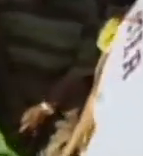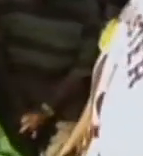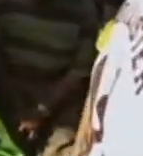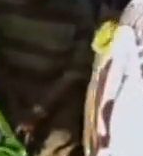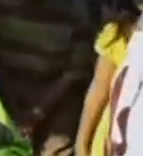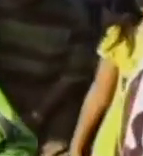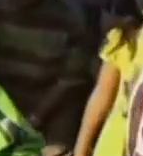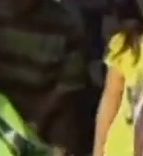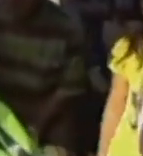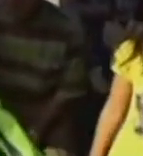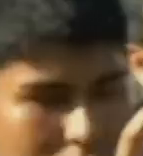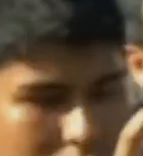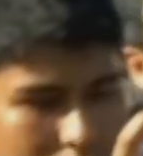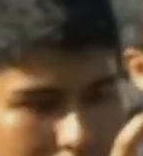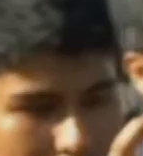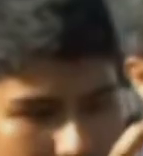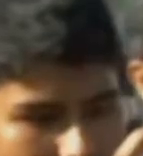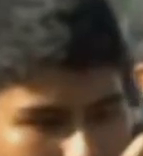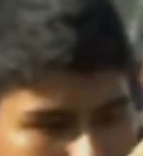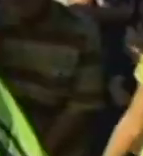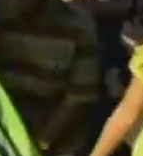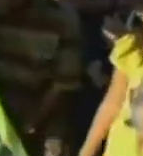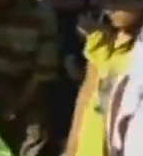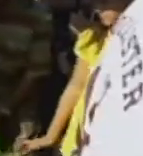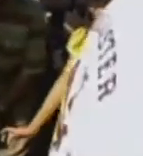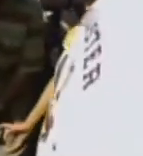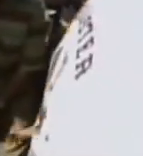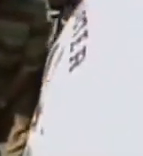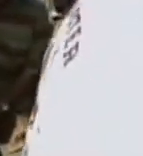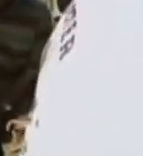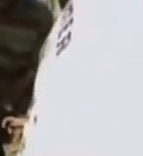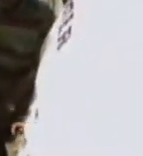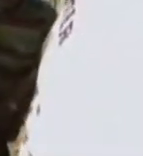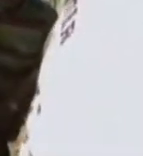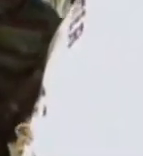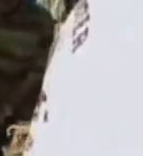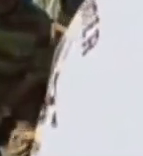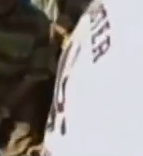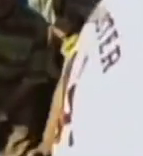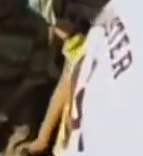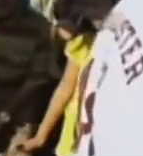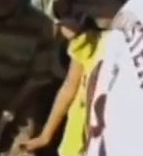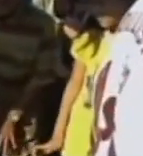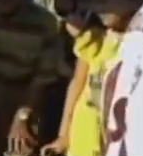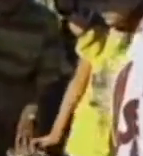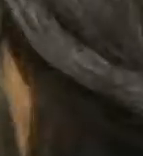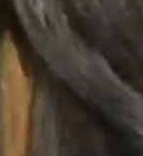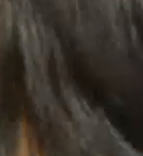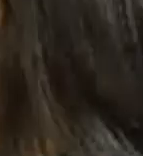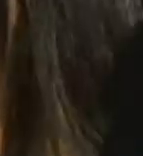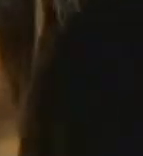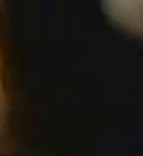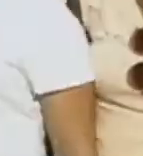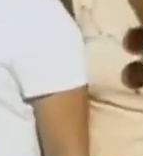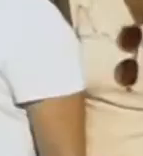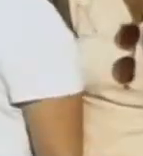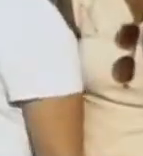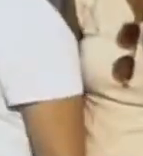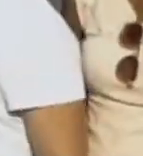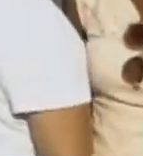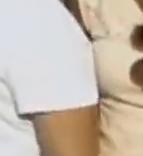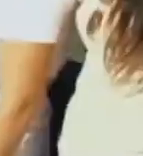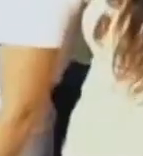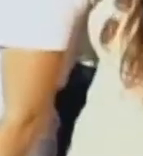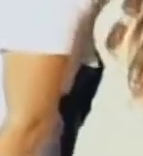que apareció un celular con muletas y el otro celular dijo oye tú con muletas dijo sí fue que me dejaron caer para todos